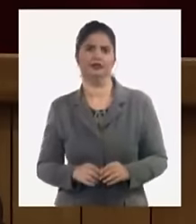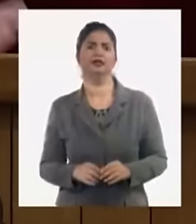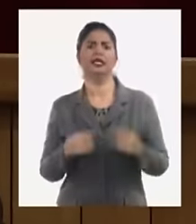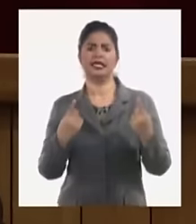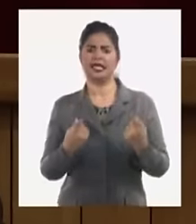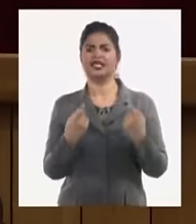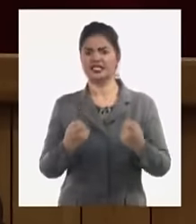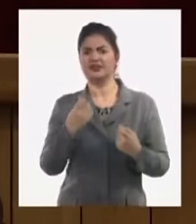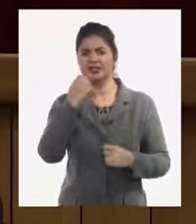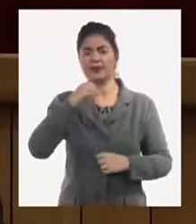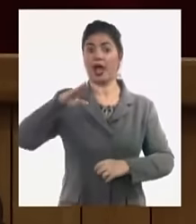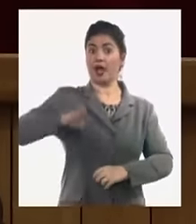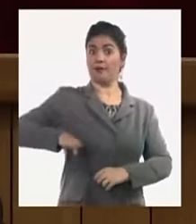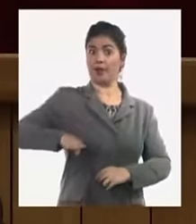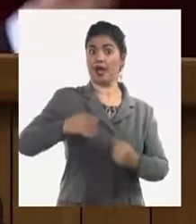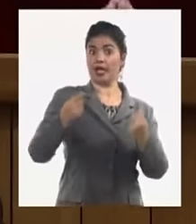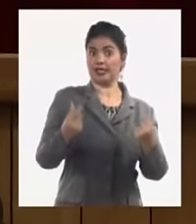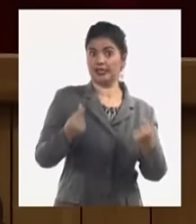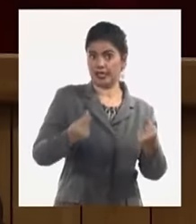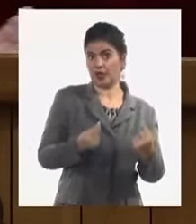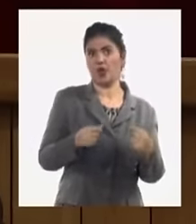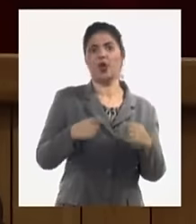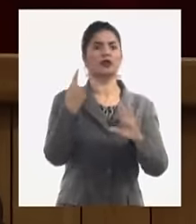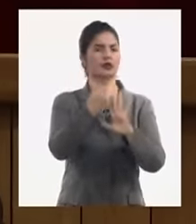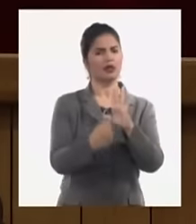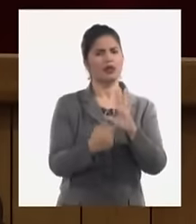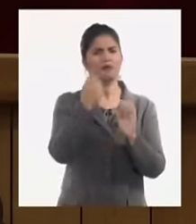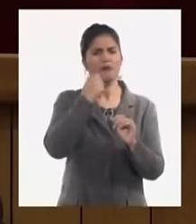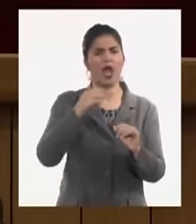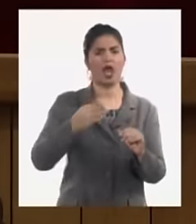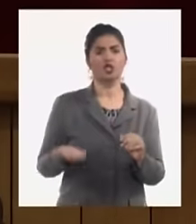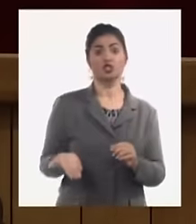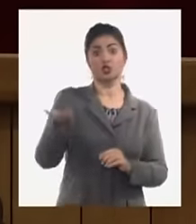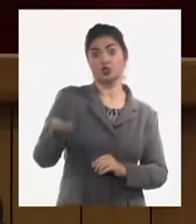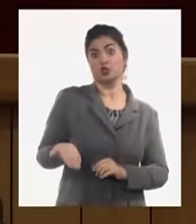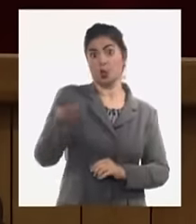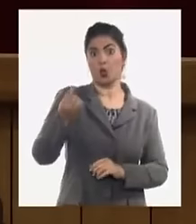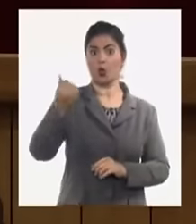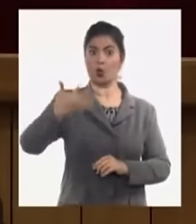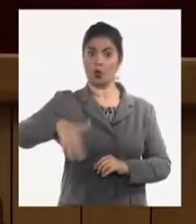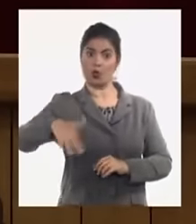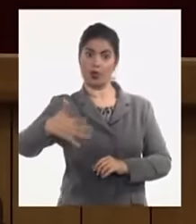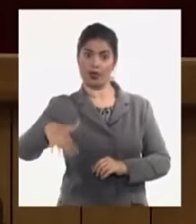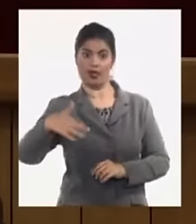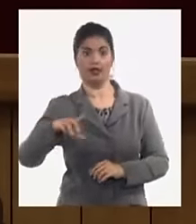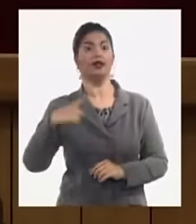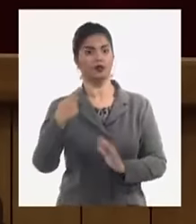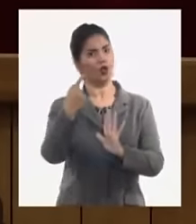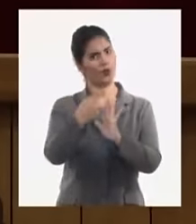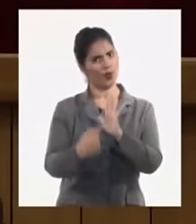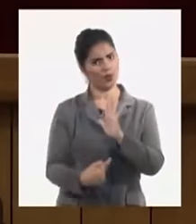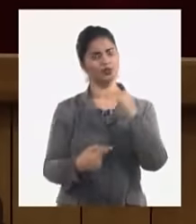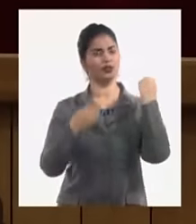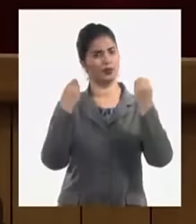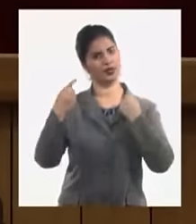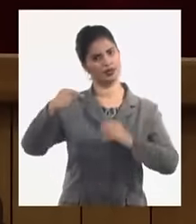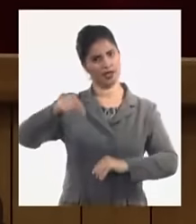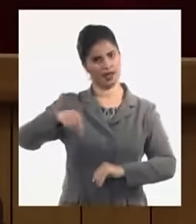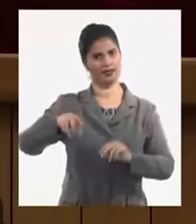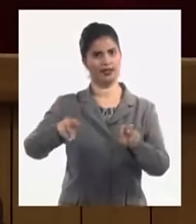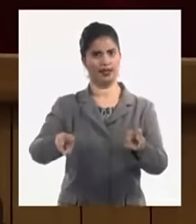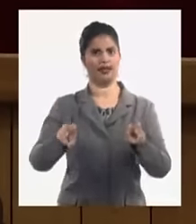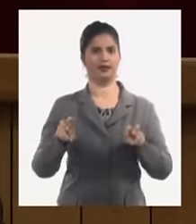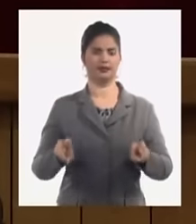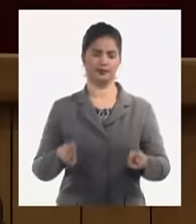para ambas partes y el impuesto sobre las ventas sobre las utilidades de partir de todo eso lo estamos analizando pero se